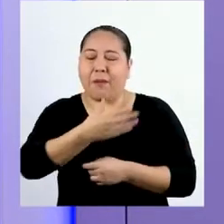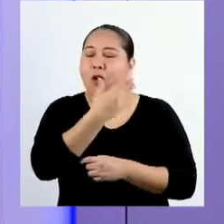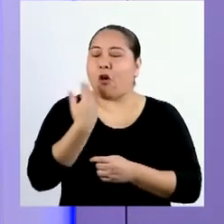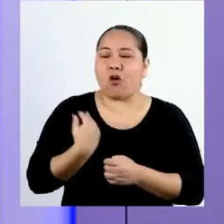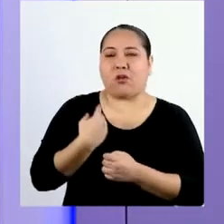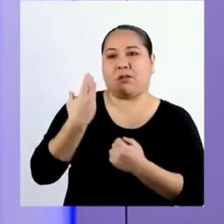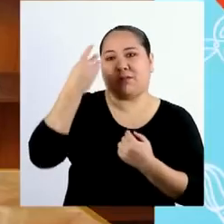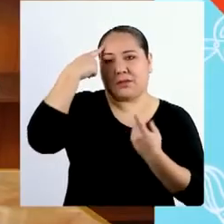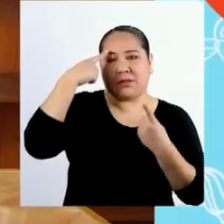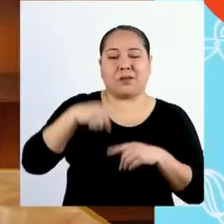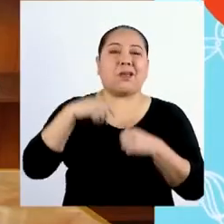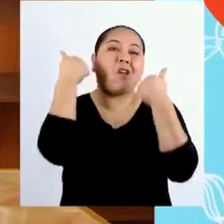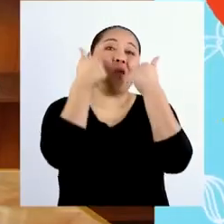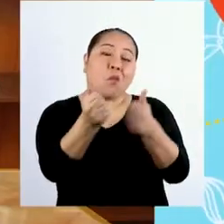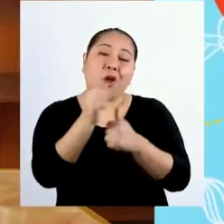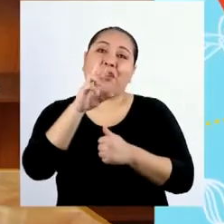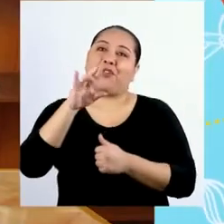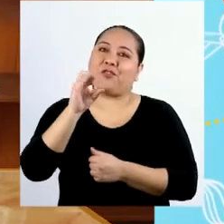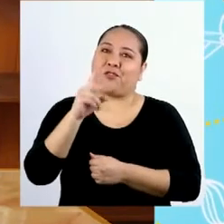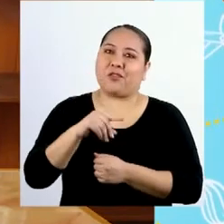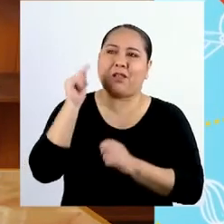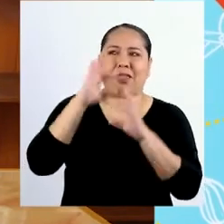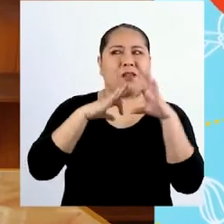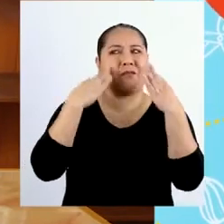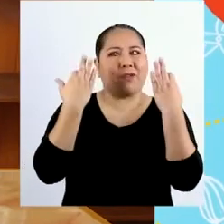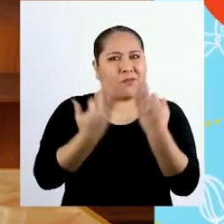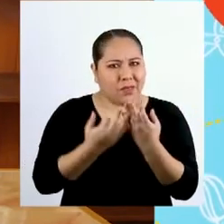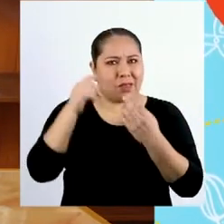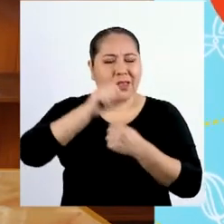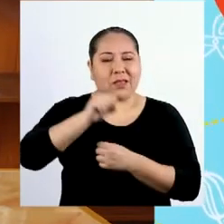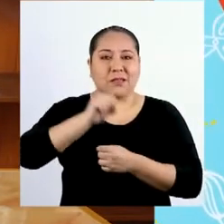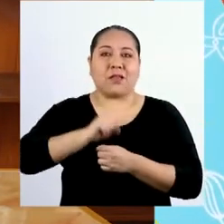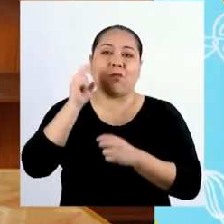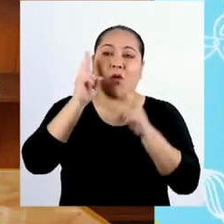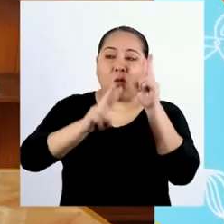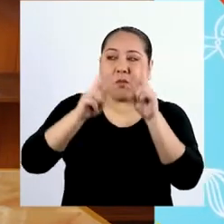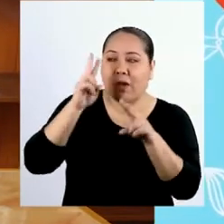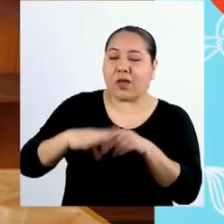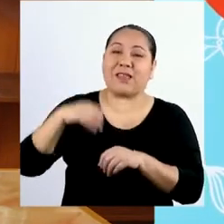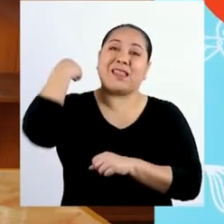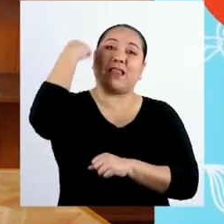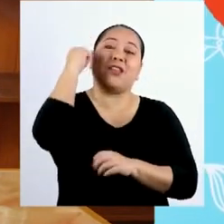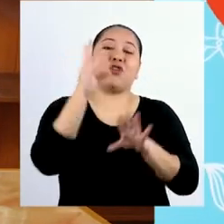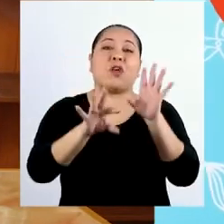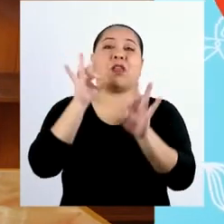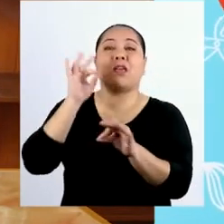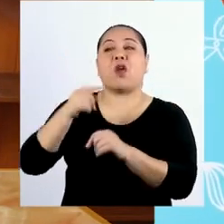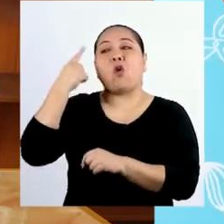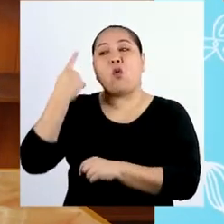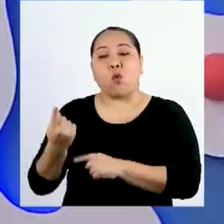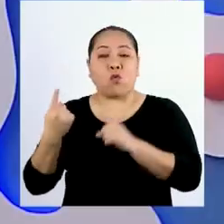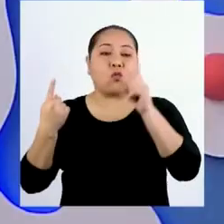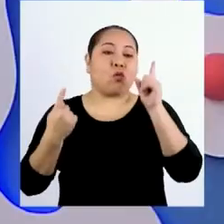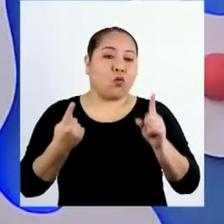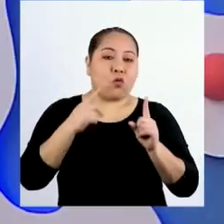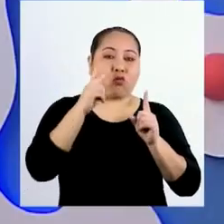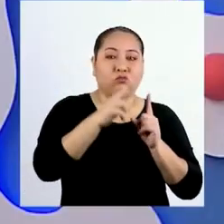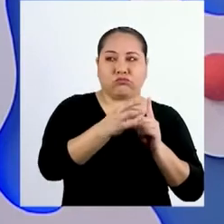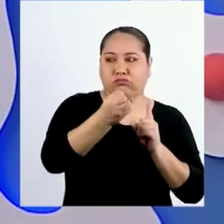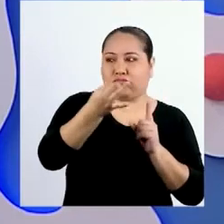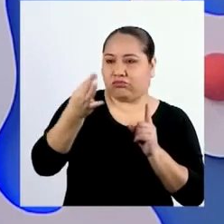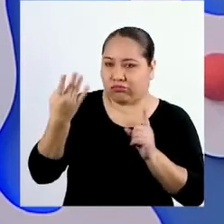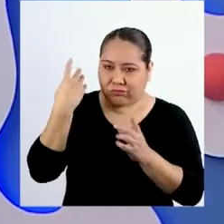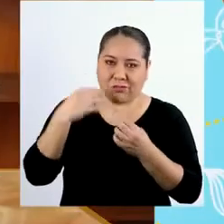decisiones. ¡Qué bueno, Rodrigo! Las familias pueden ejercer su derecho a elegir entre una o varias